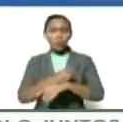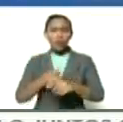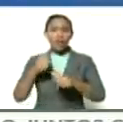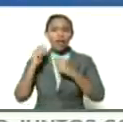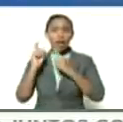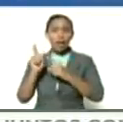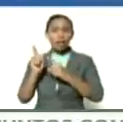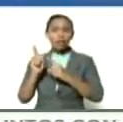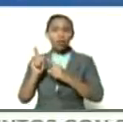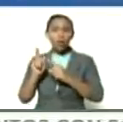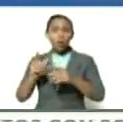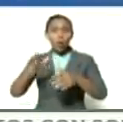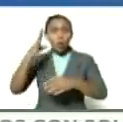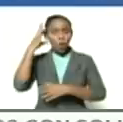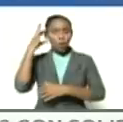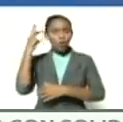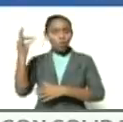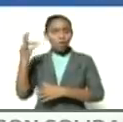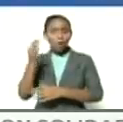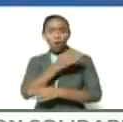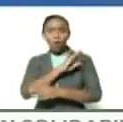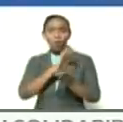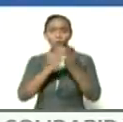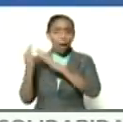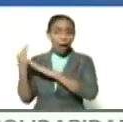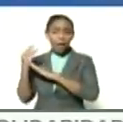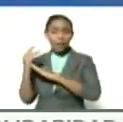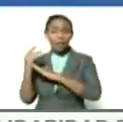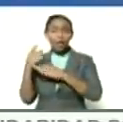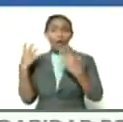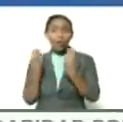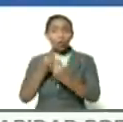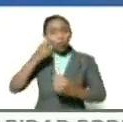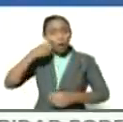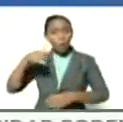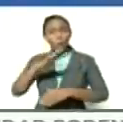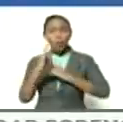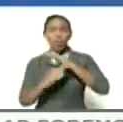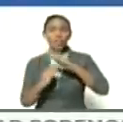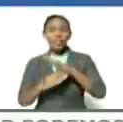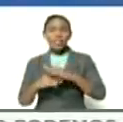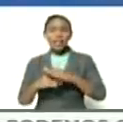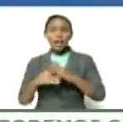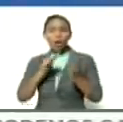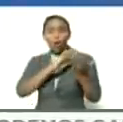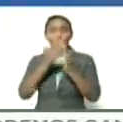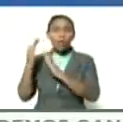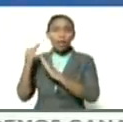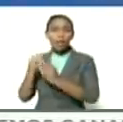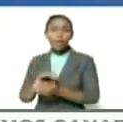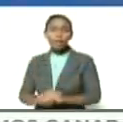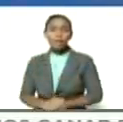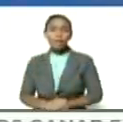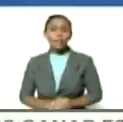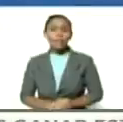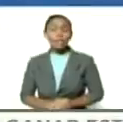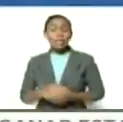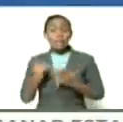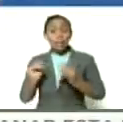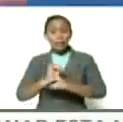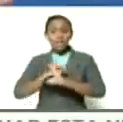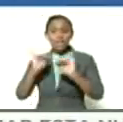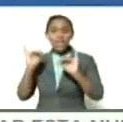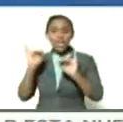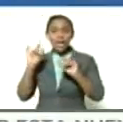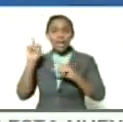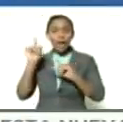los consejos comunales las comunas con el pueblo de base con las comunidades y se salgan de las